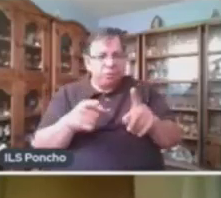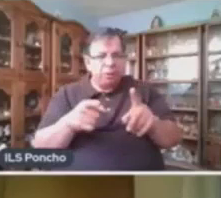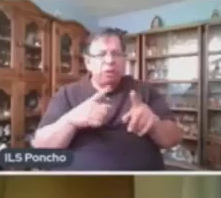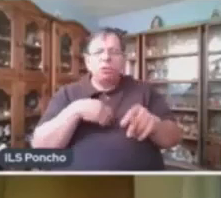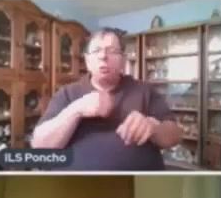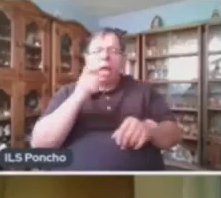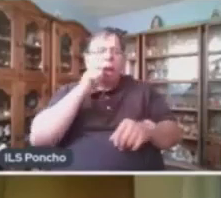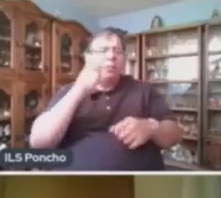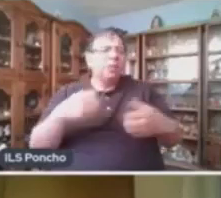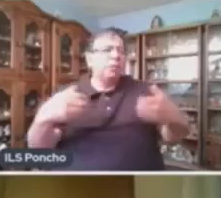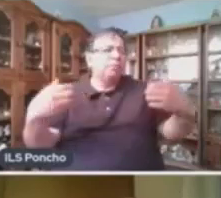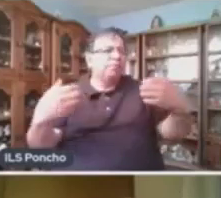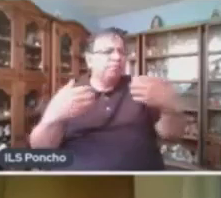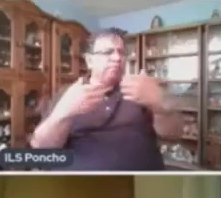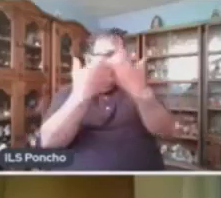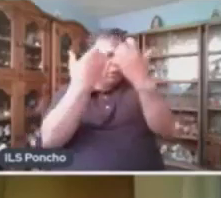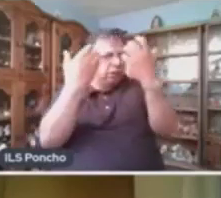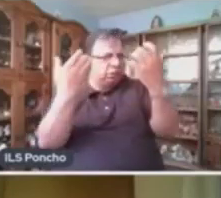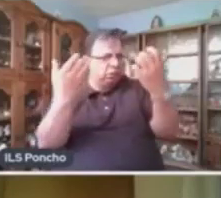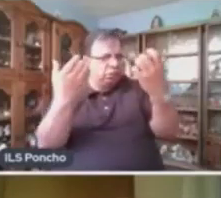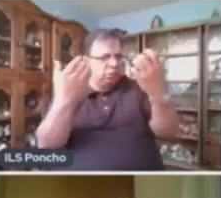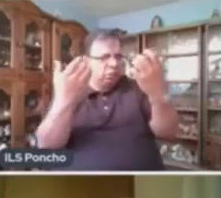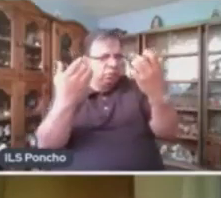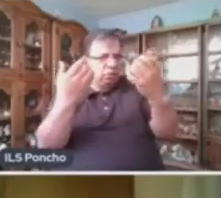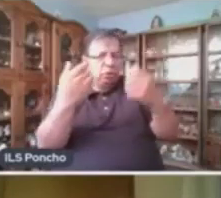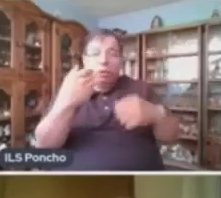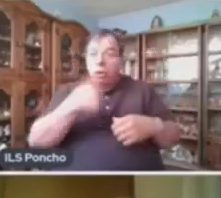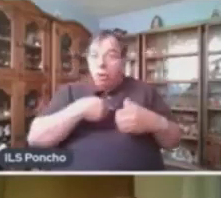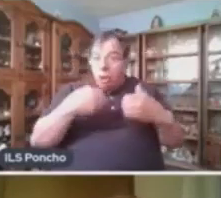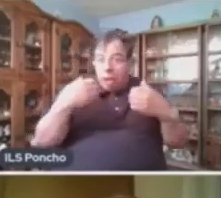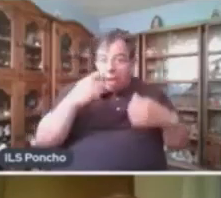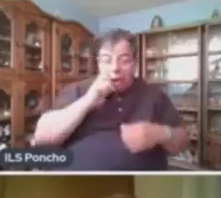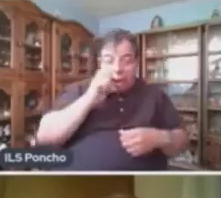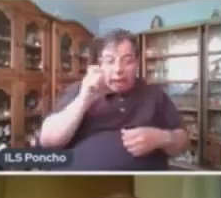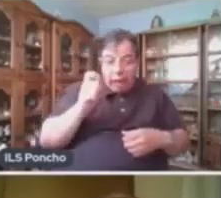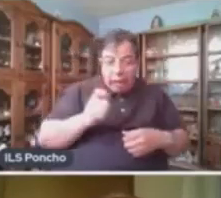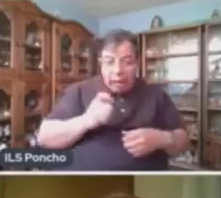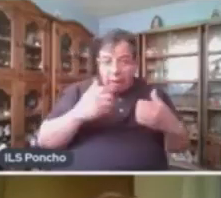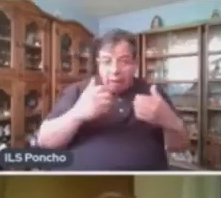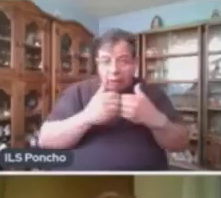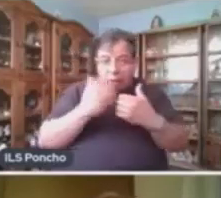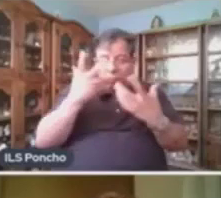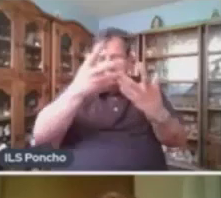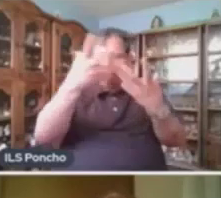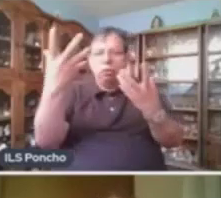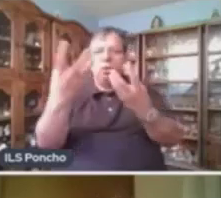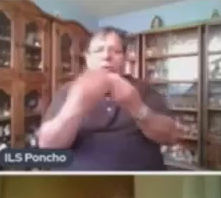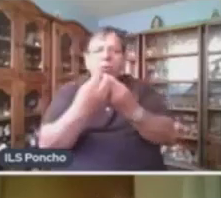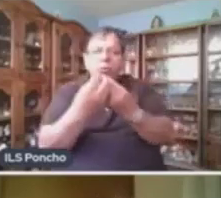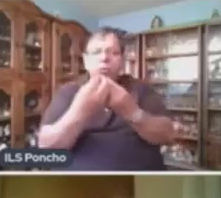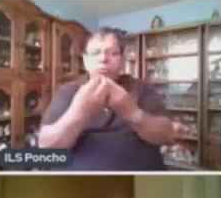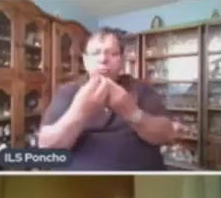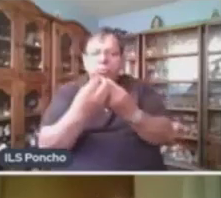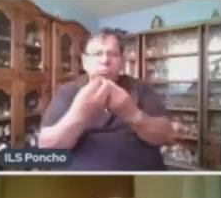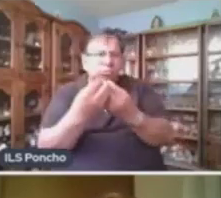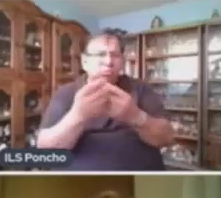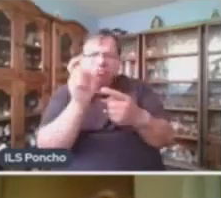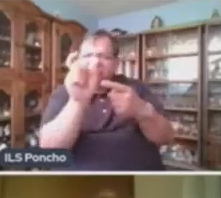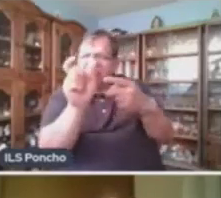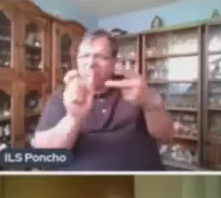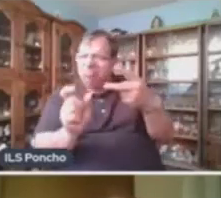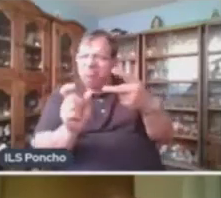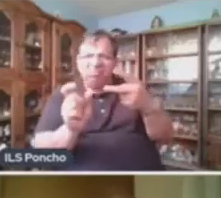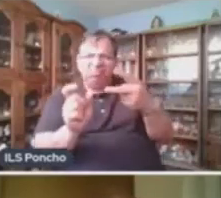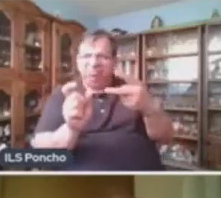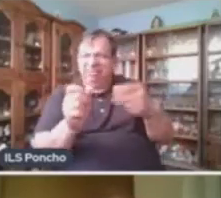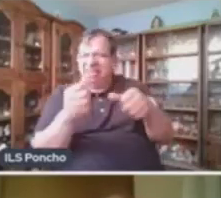amistad Valga esta amistad que yo te tengo Para brindar por un futuro juntos Ay, aquí no